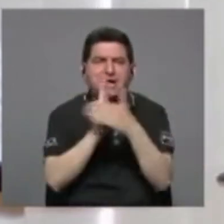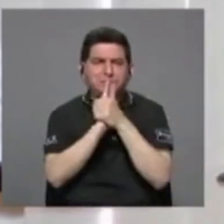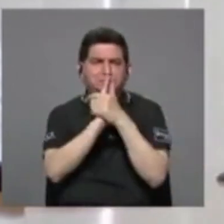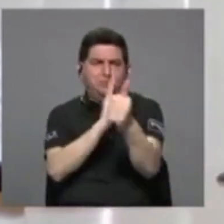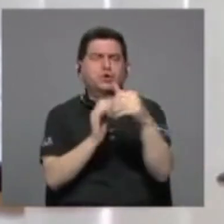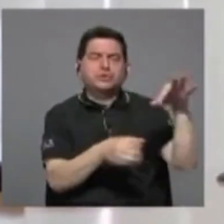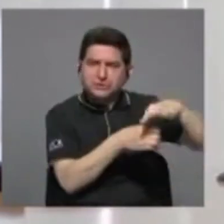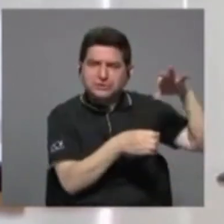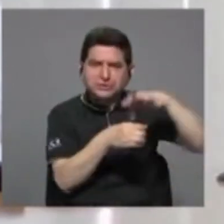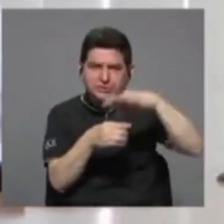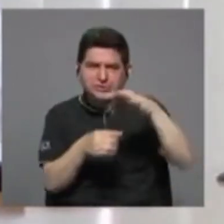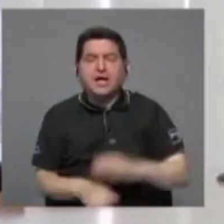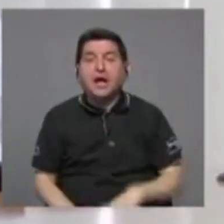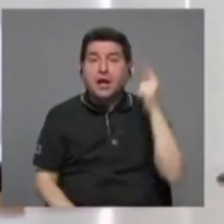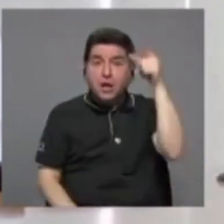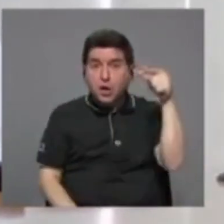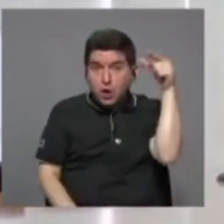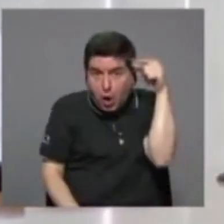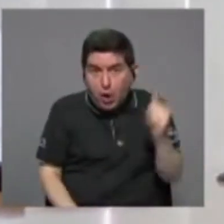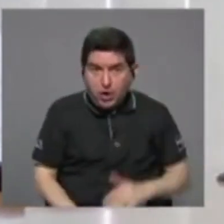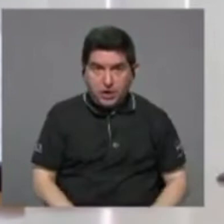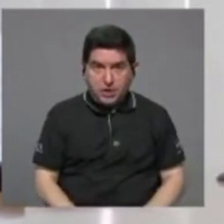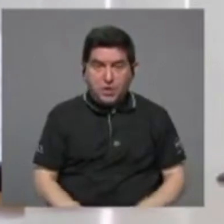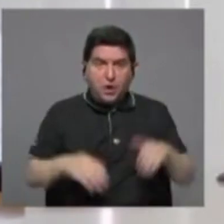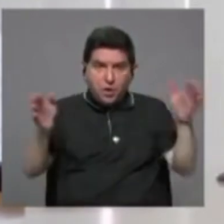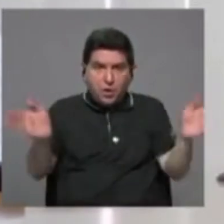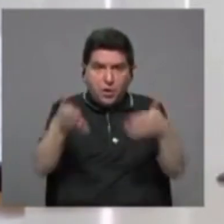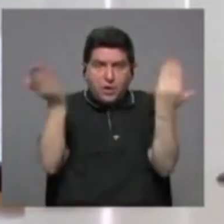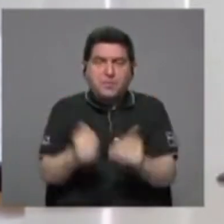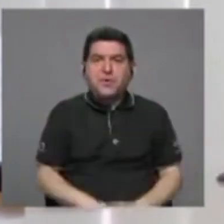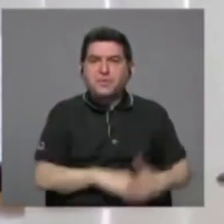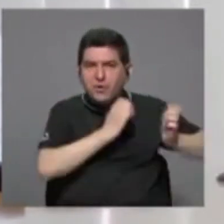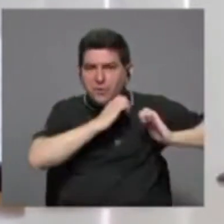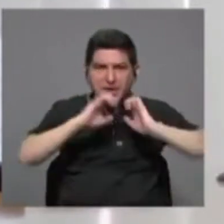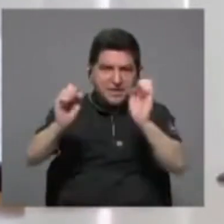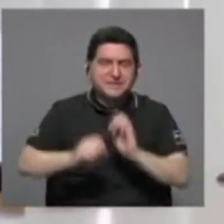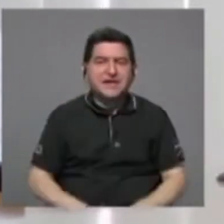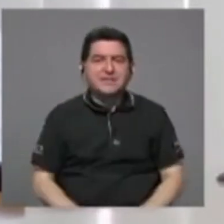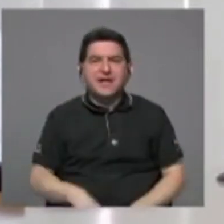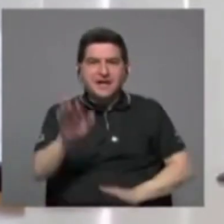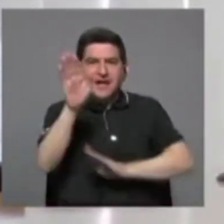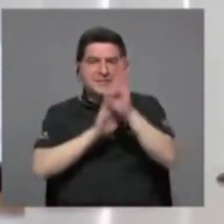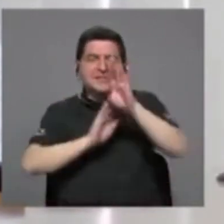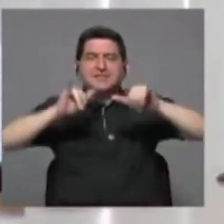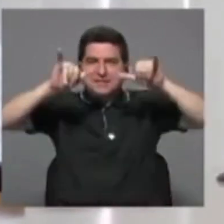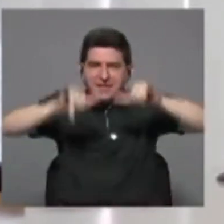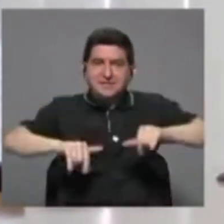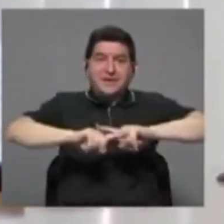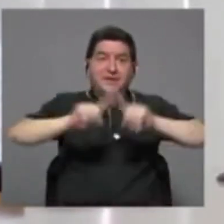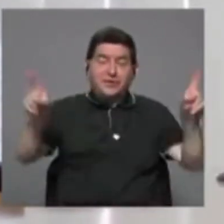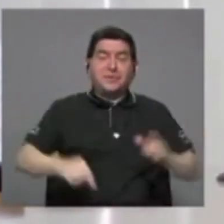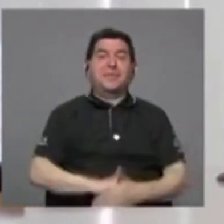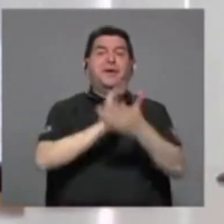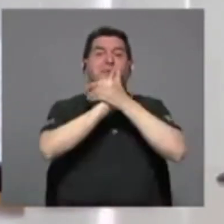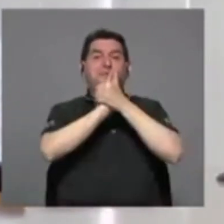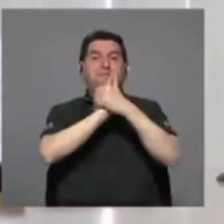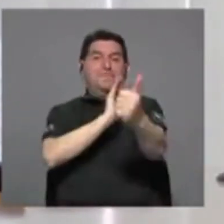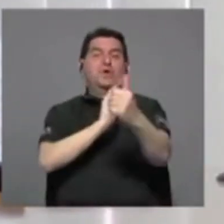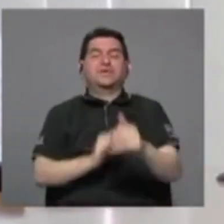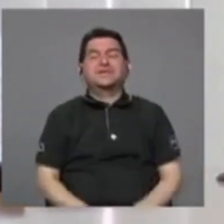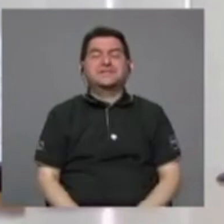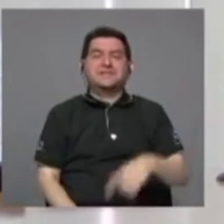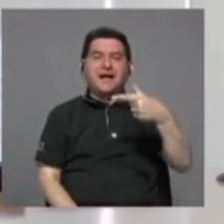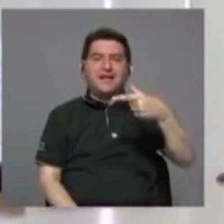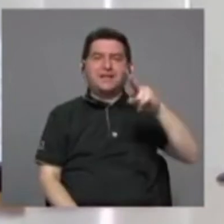agropecuario. Por supuesto que hay que promover estrategias de desarrollo sostenible, pero insisto, con el potencial de